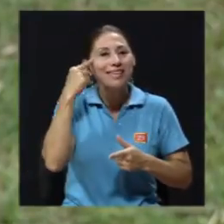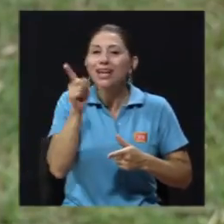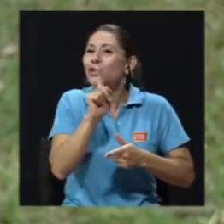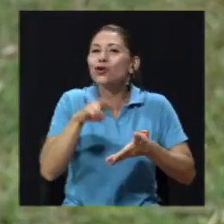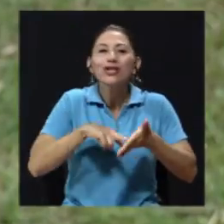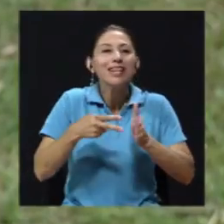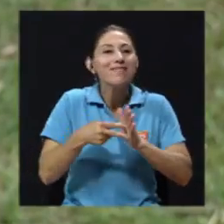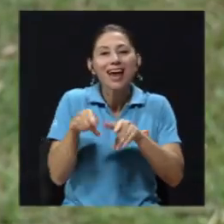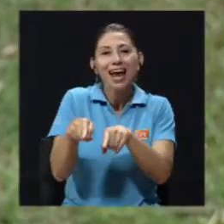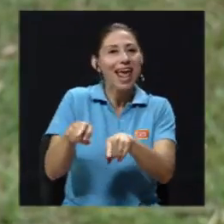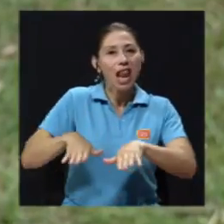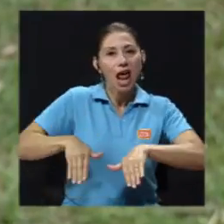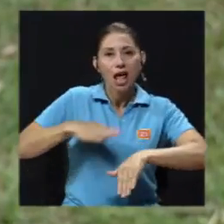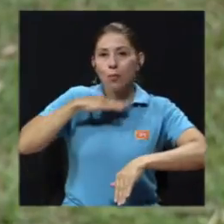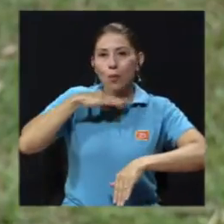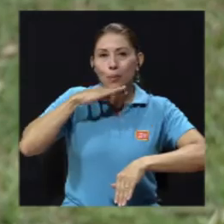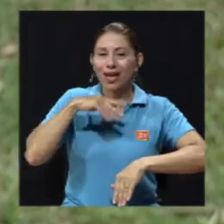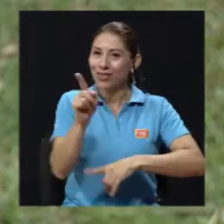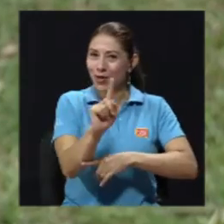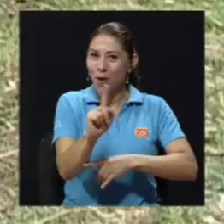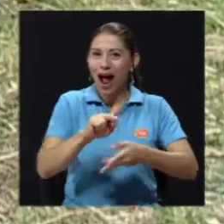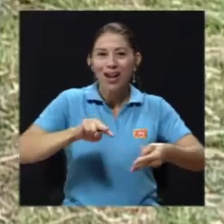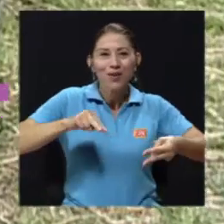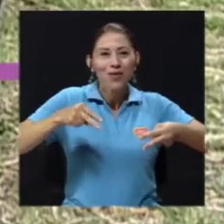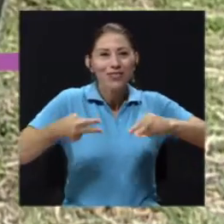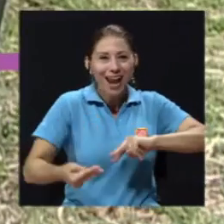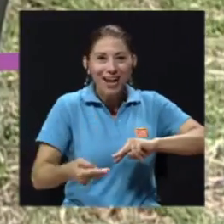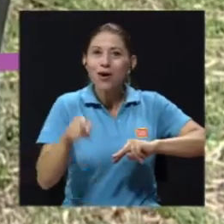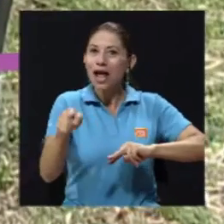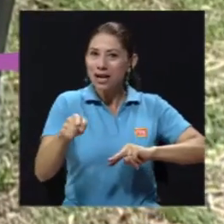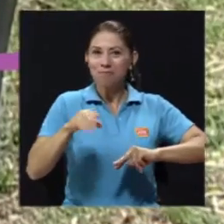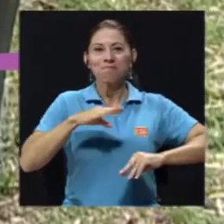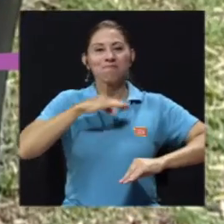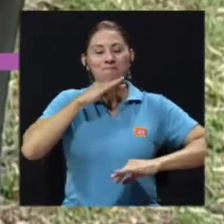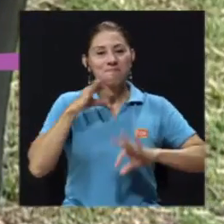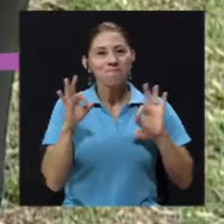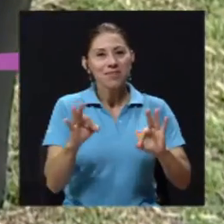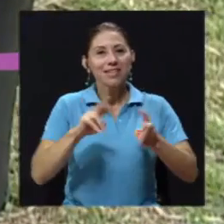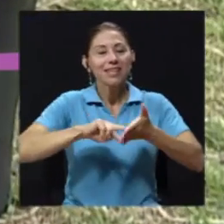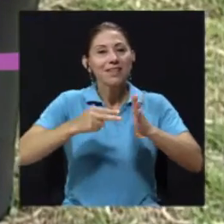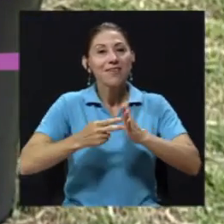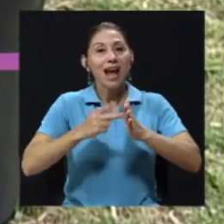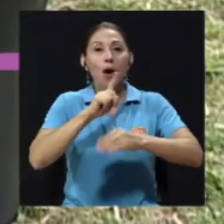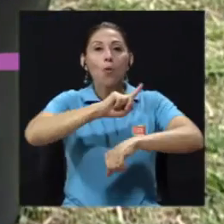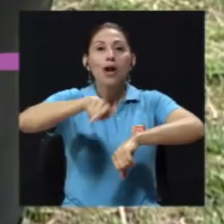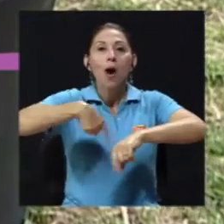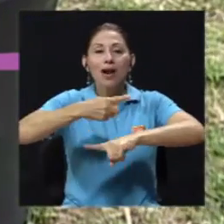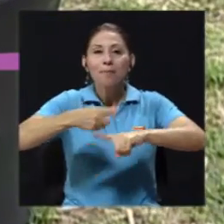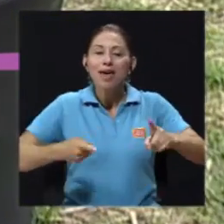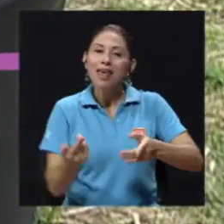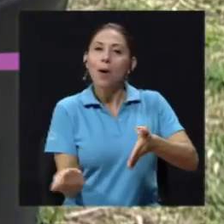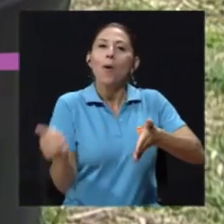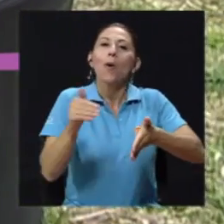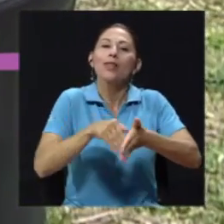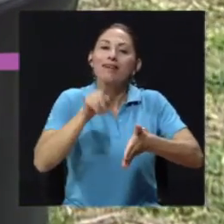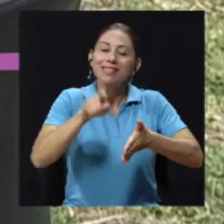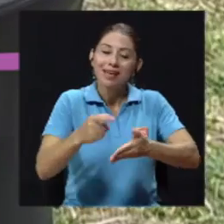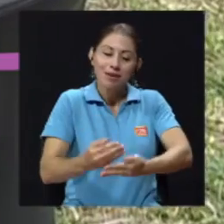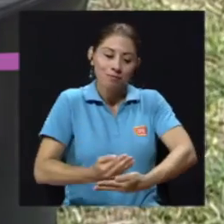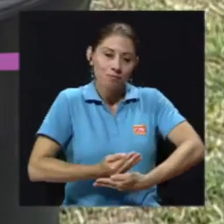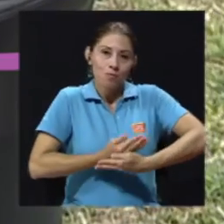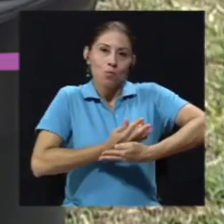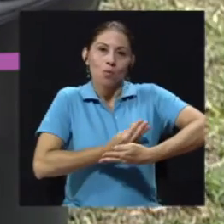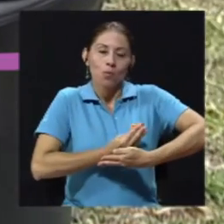que no lo alimenta, es que lo está requetealimentando, porque quiere decir que a la hora y media hay que volverle a dar de comer. Es tan